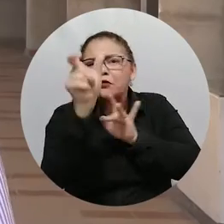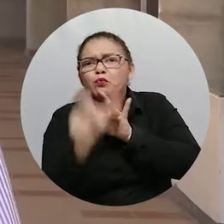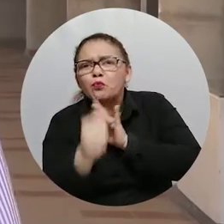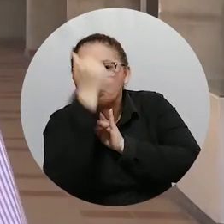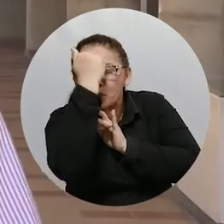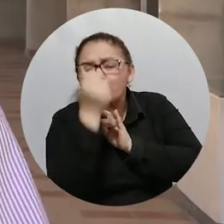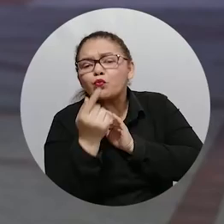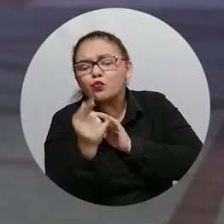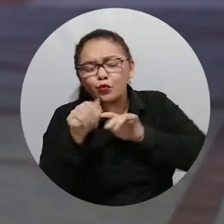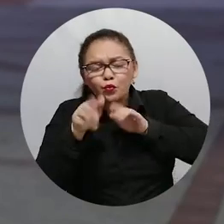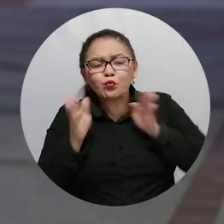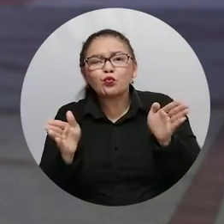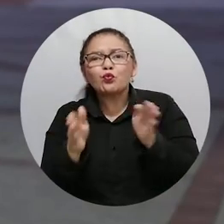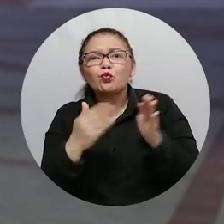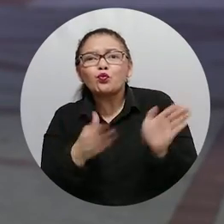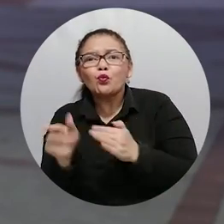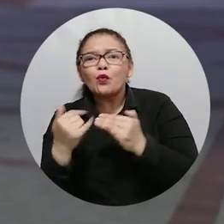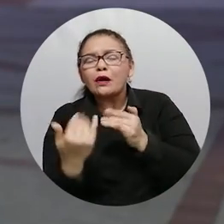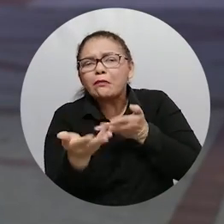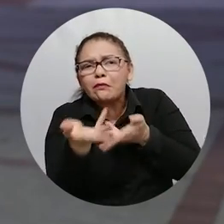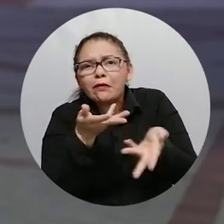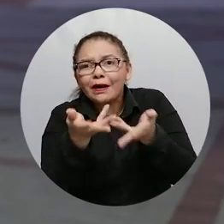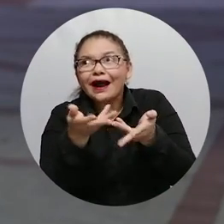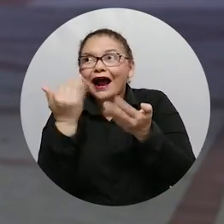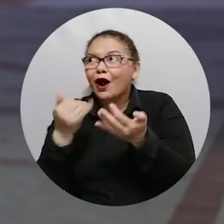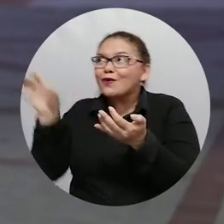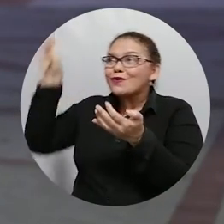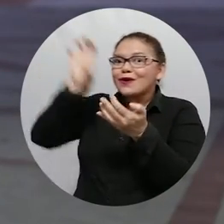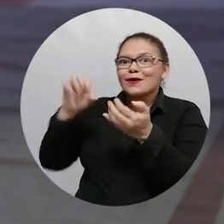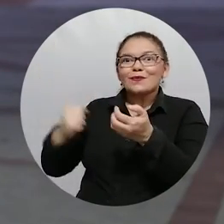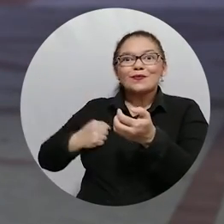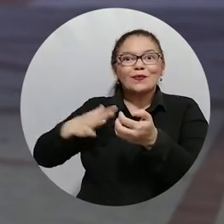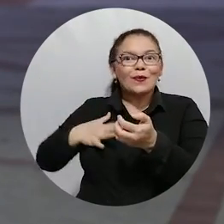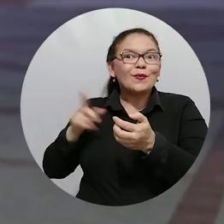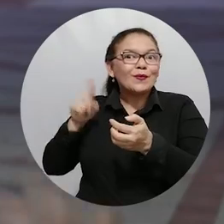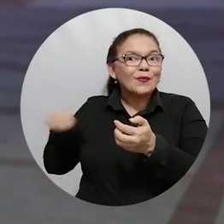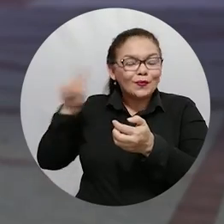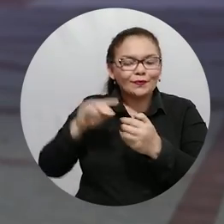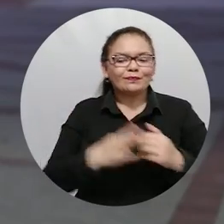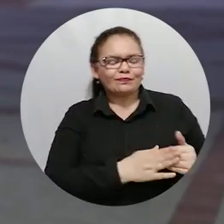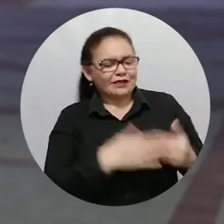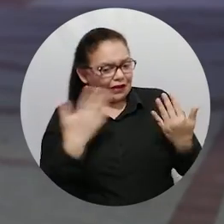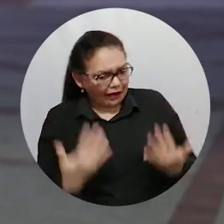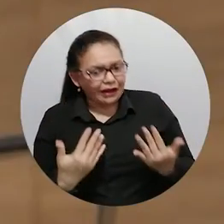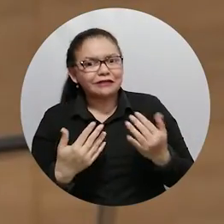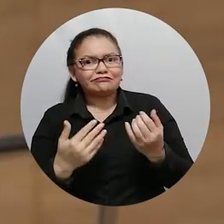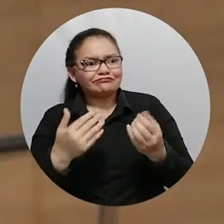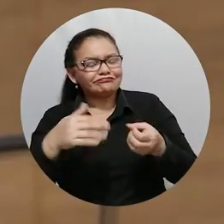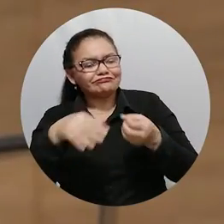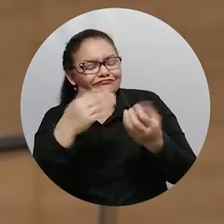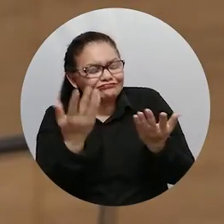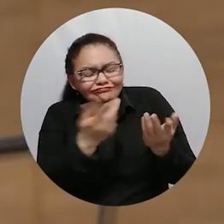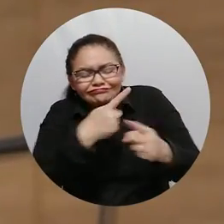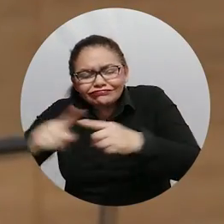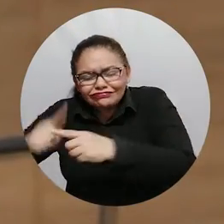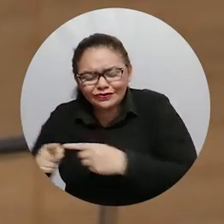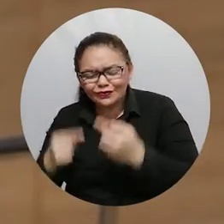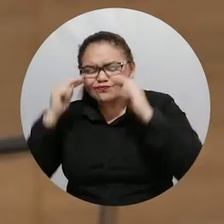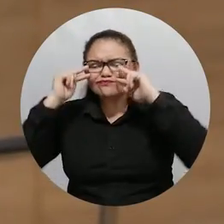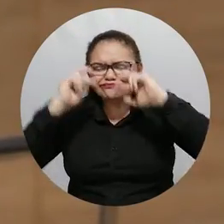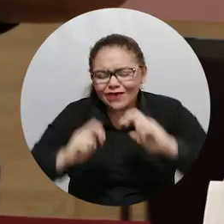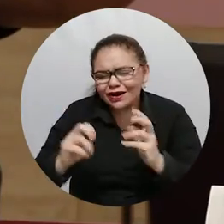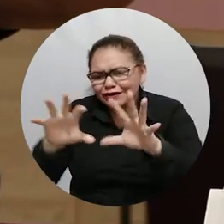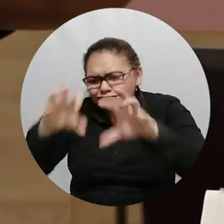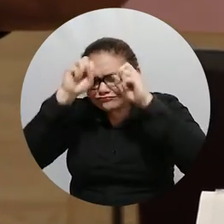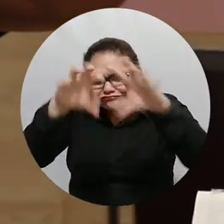estar solo con un docente. Y es mostrar que por más de que sean ciencias sociales, nosotros estamos abiertos a un montón de investigaciones que igual